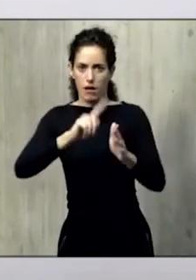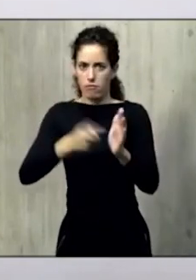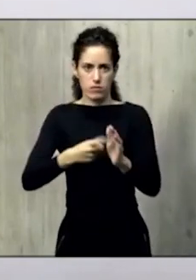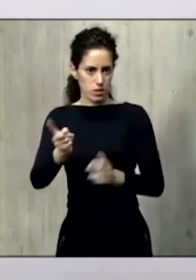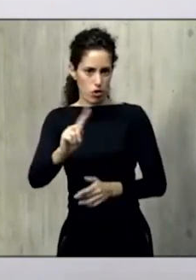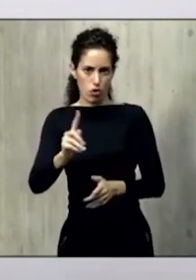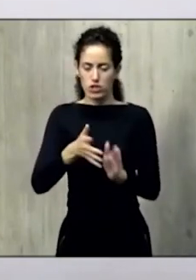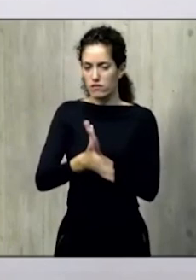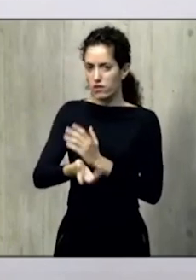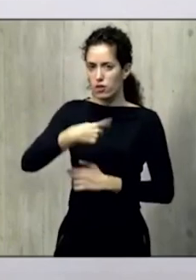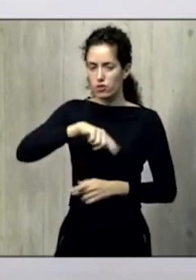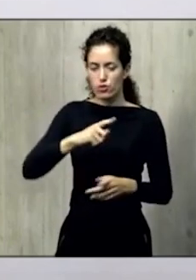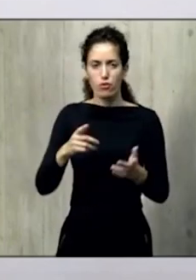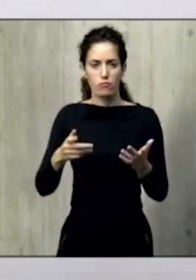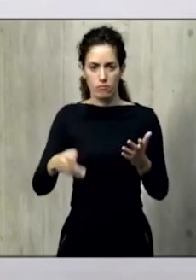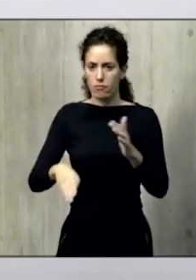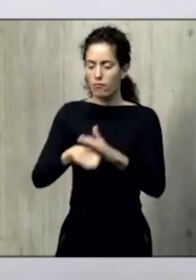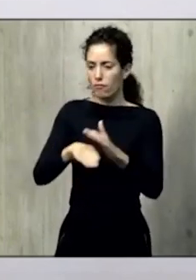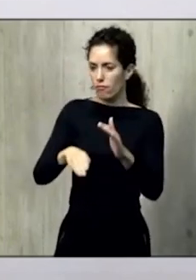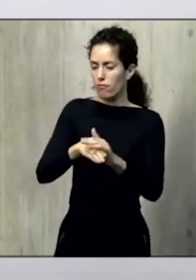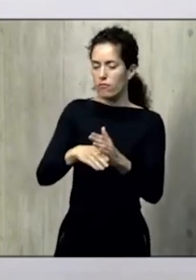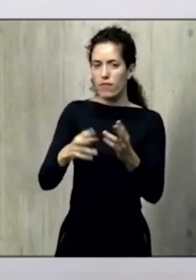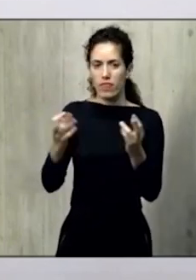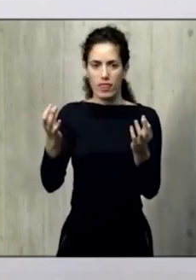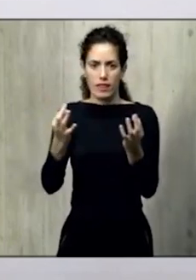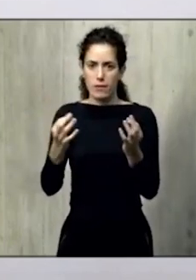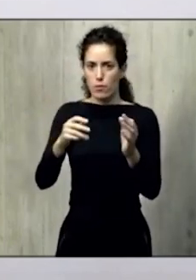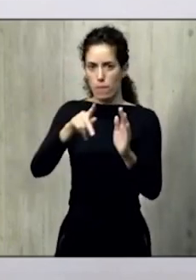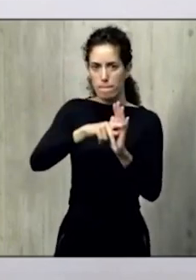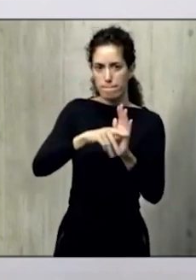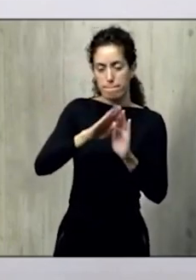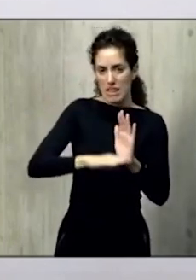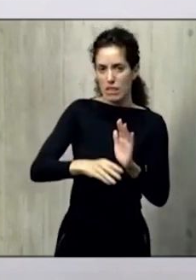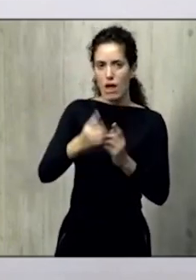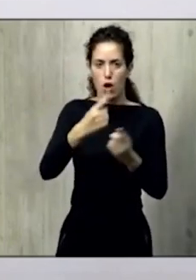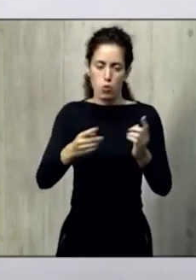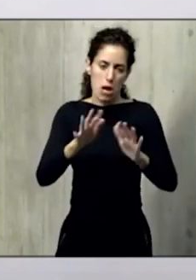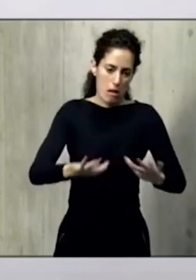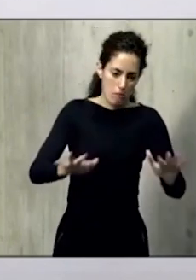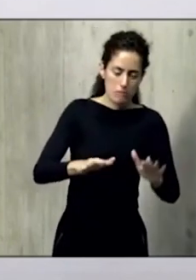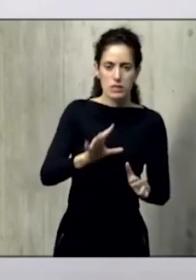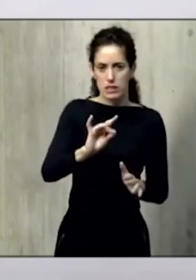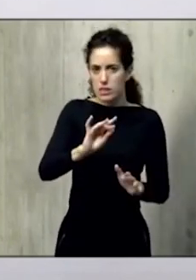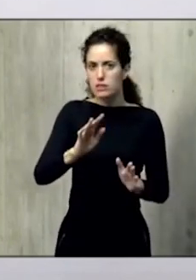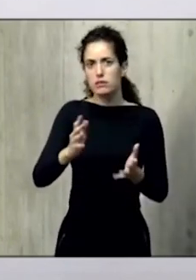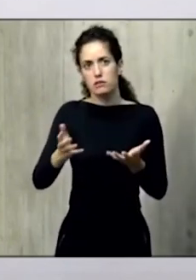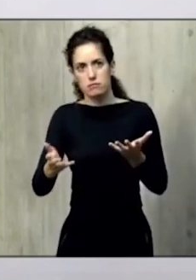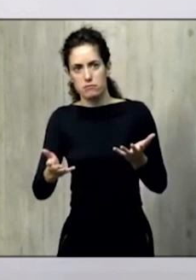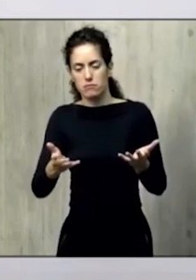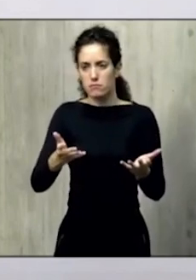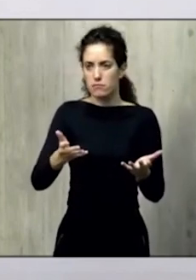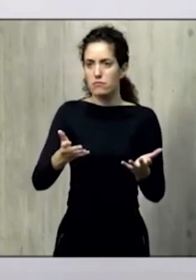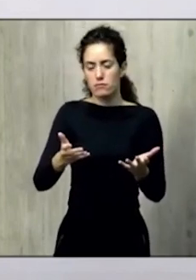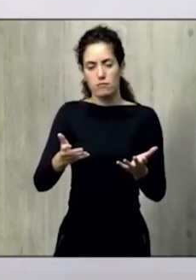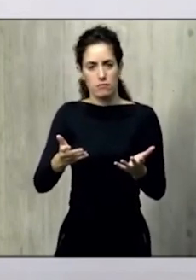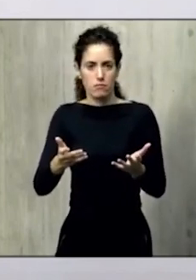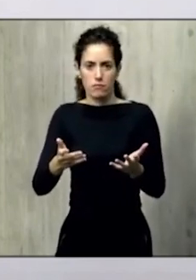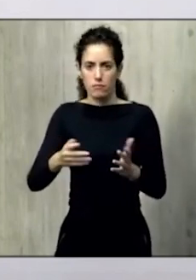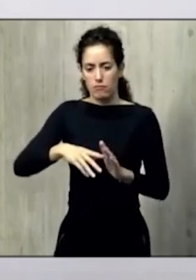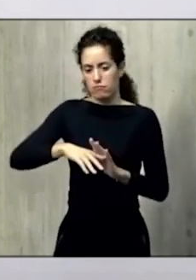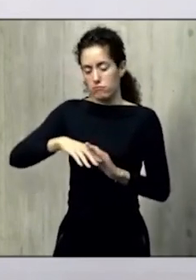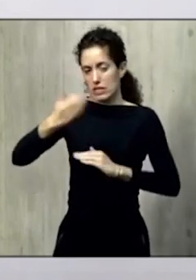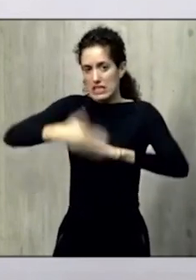Tenemos que seguir manteniendo algunas medidas cada vez más suaves, cada vez más, eso, menos